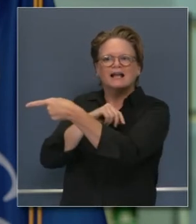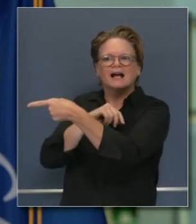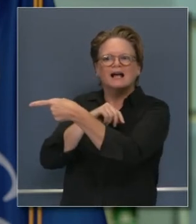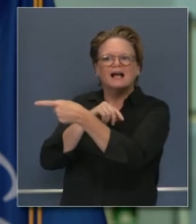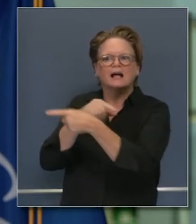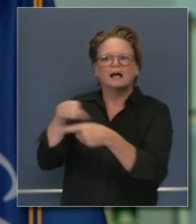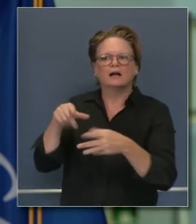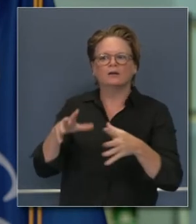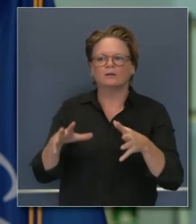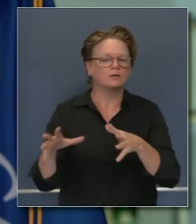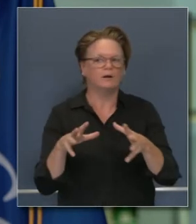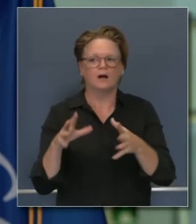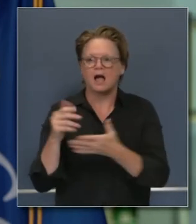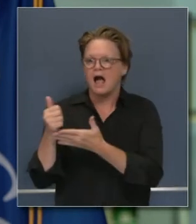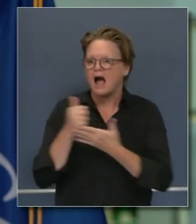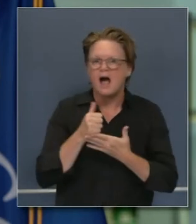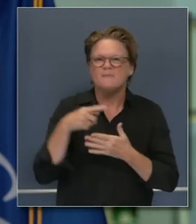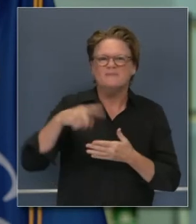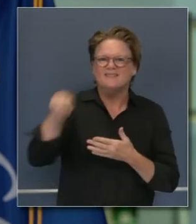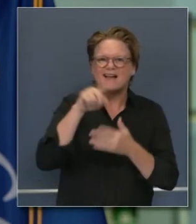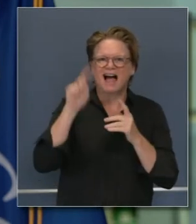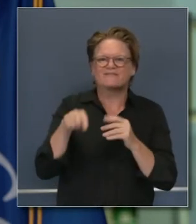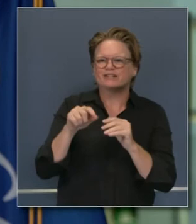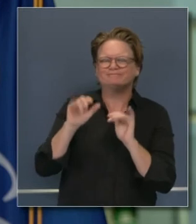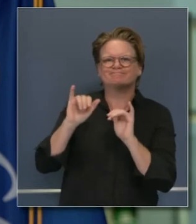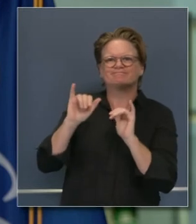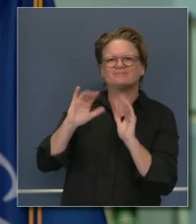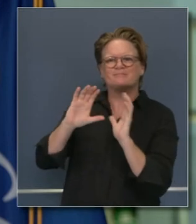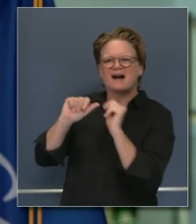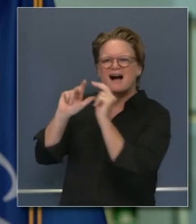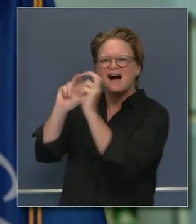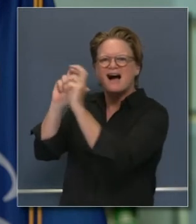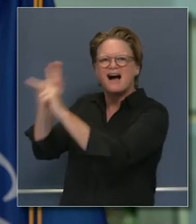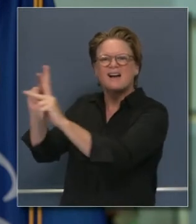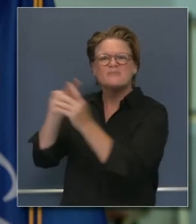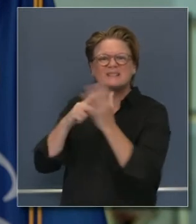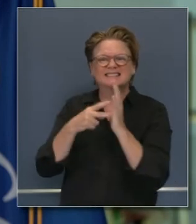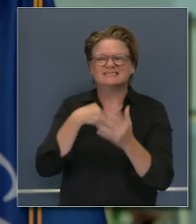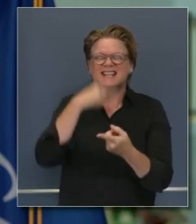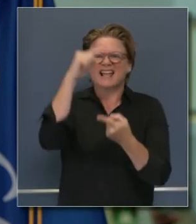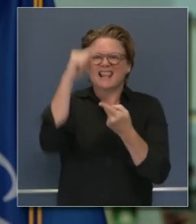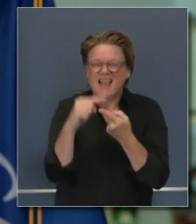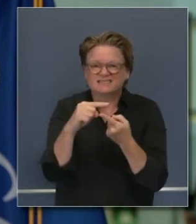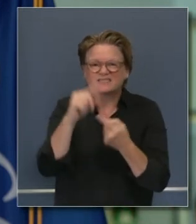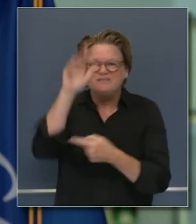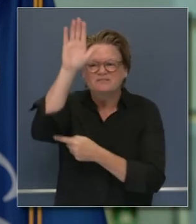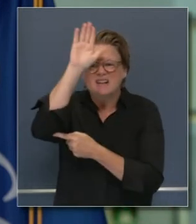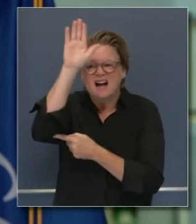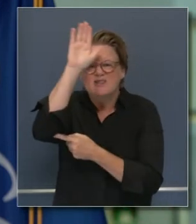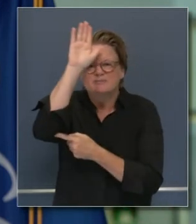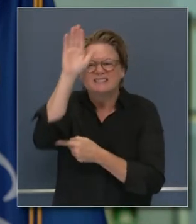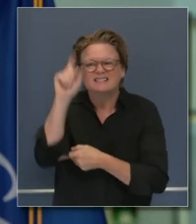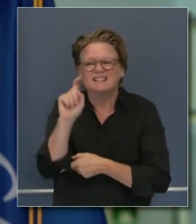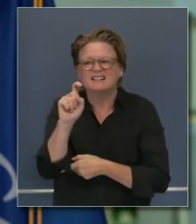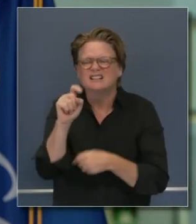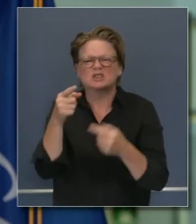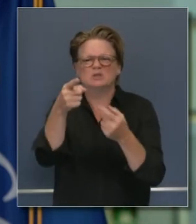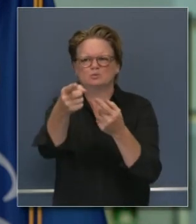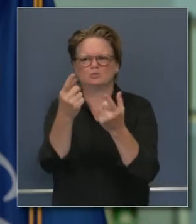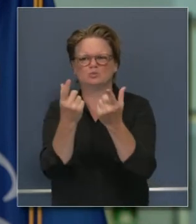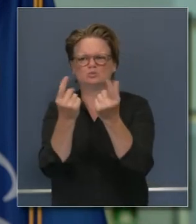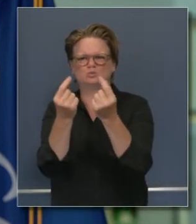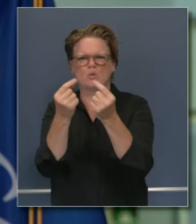siguientes 24 a 48 horas vamos a perder a personas a ese otro esfuerzo y si ese es el caso tenemos un plan para